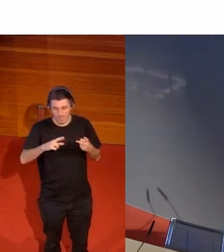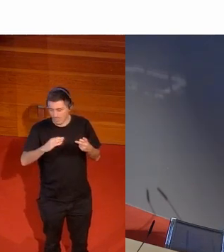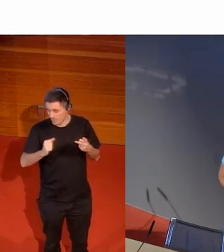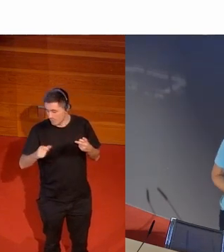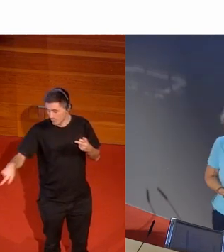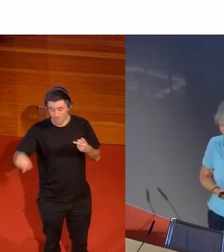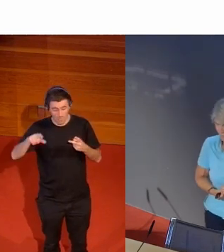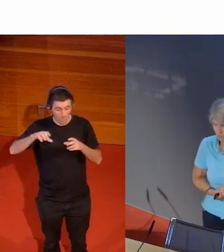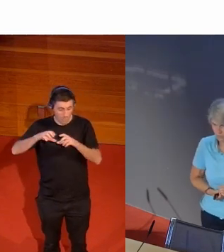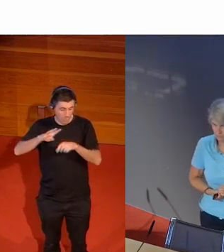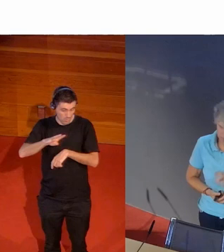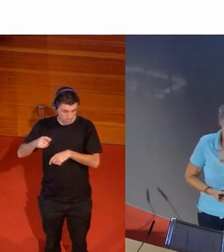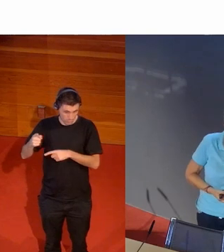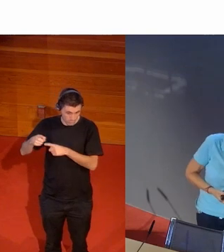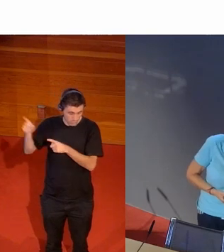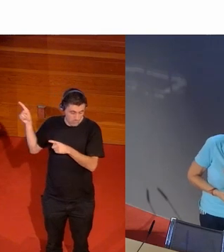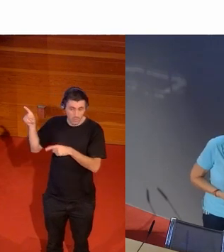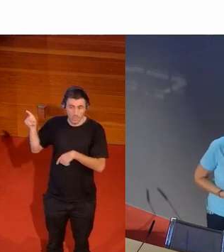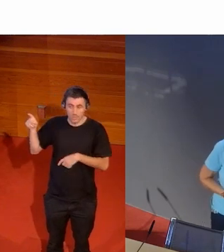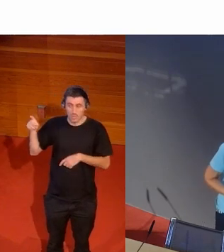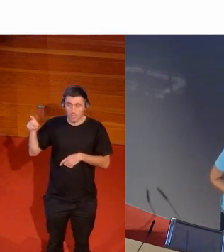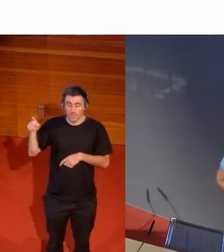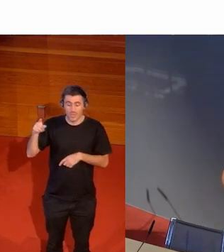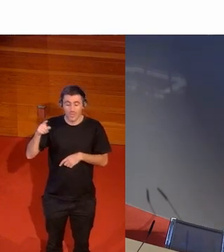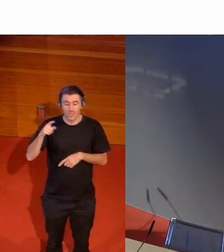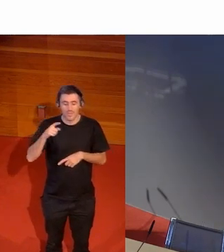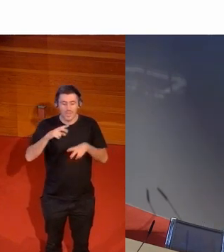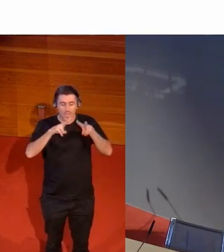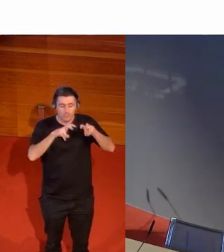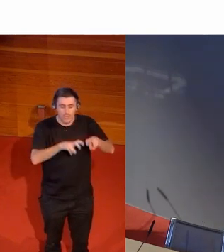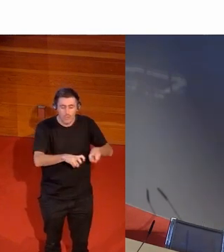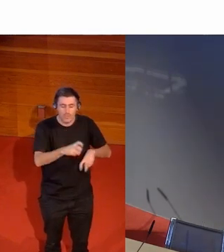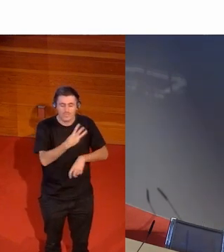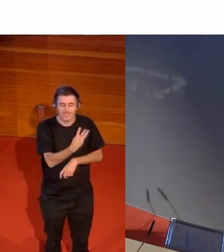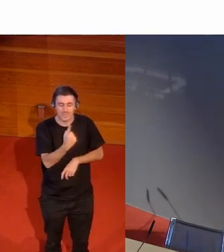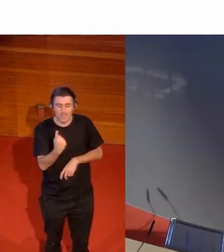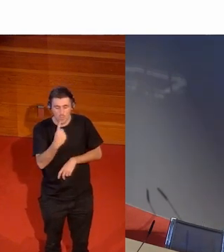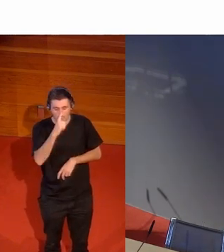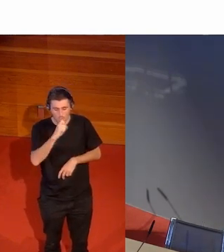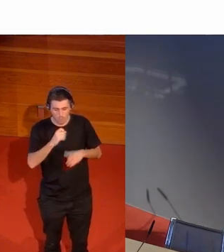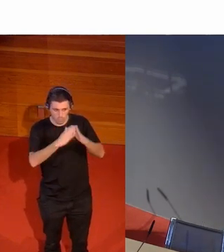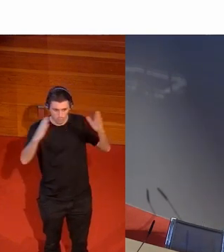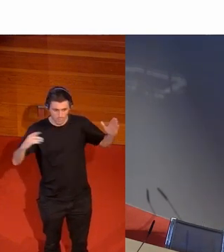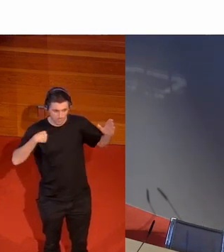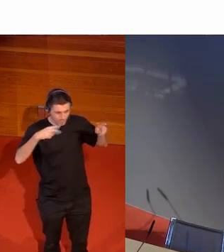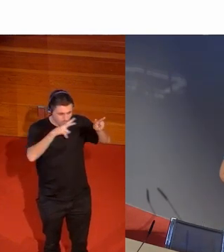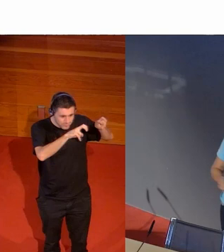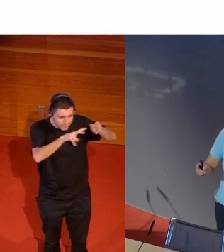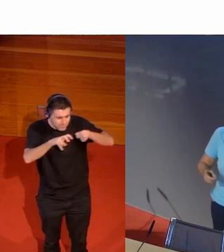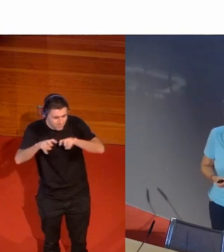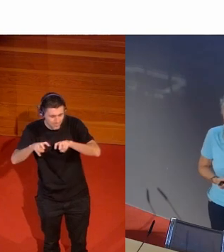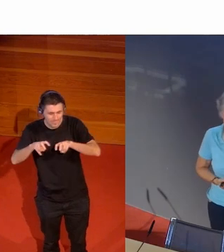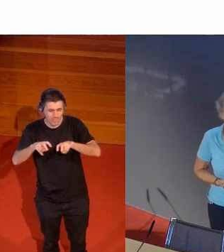y lo hace durante 31 años no tres días 31 años estudiando los periódicos y Chantal